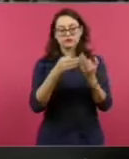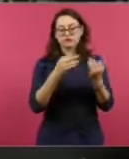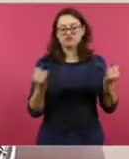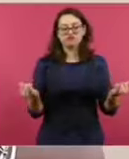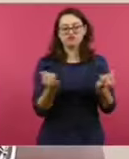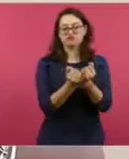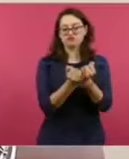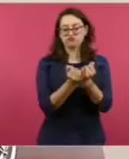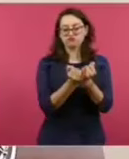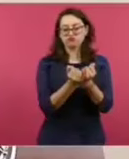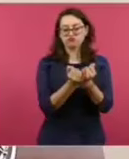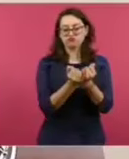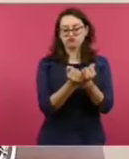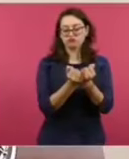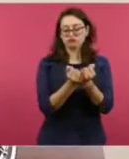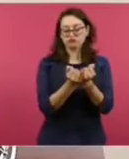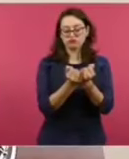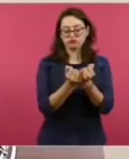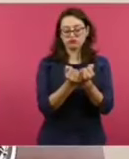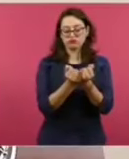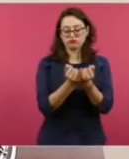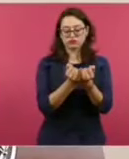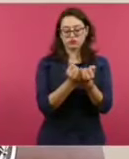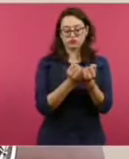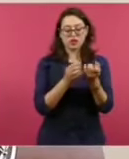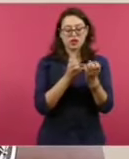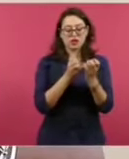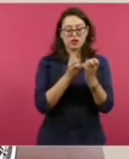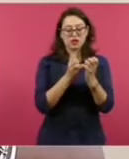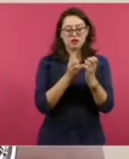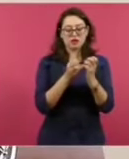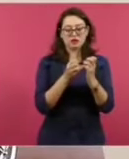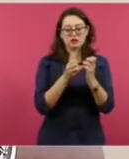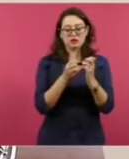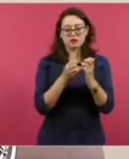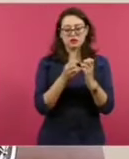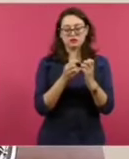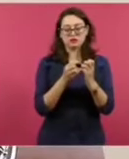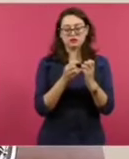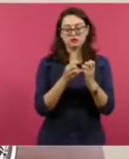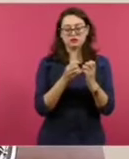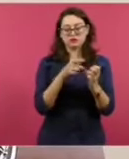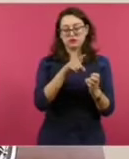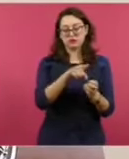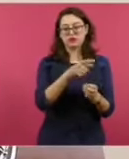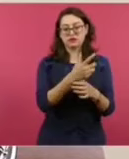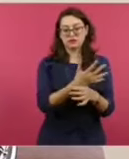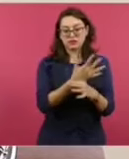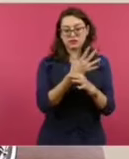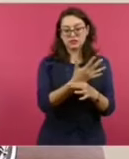que explota, que se vale